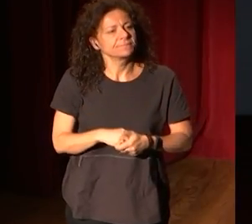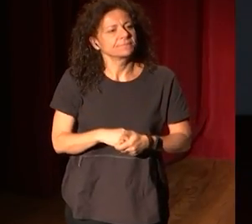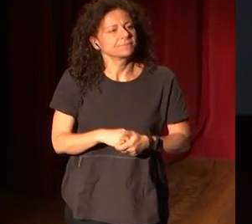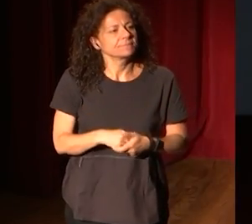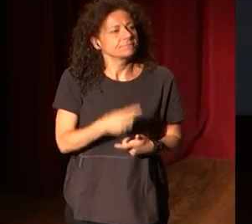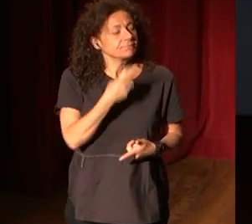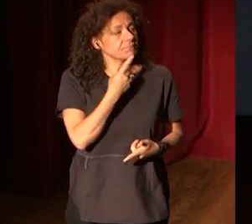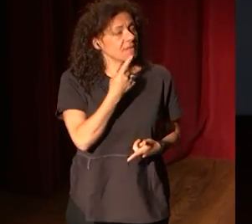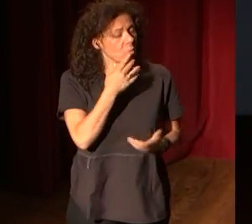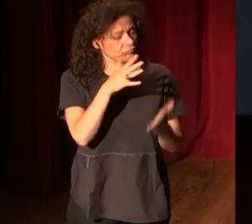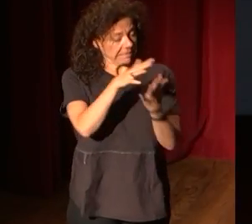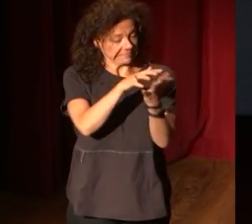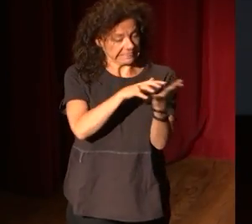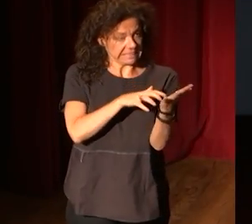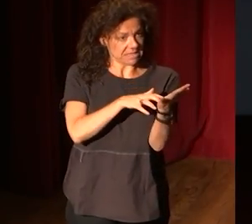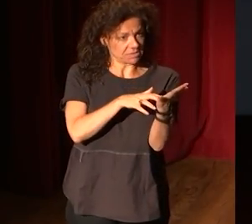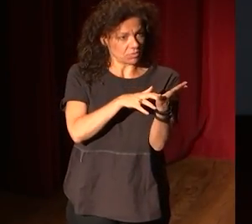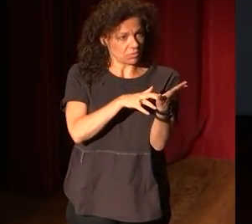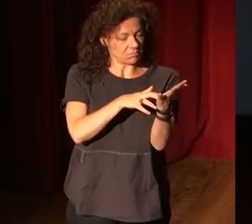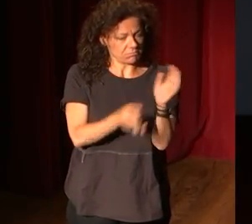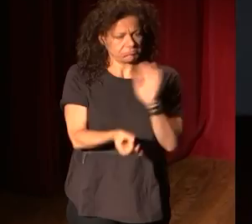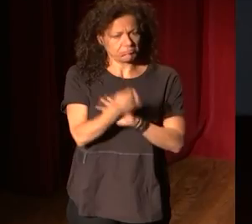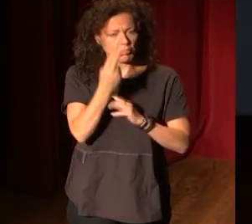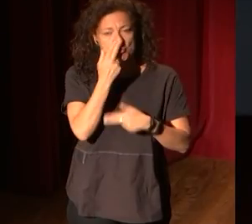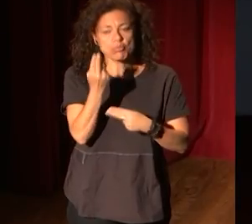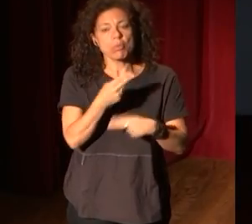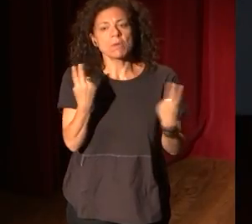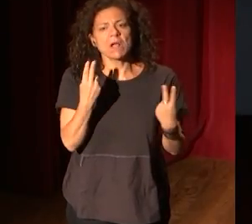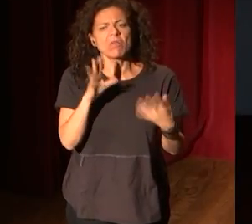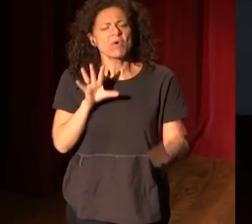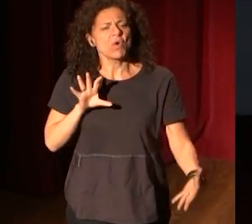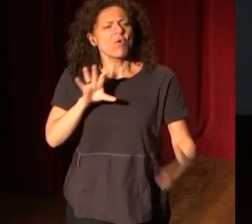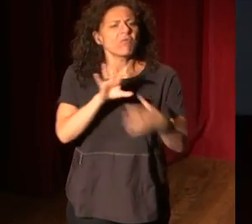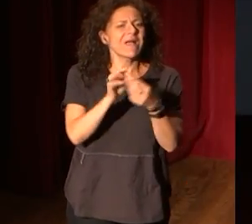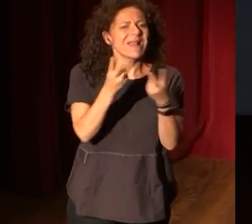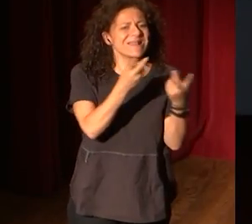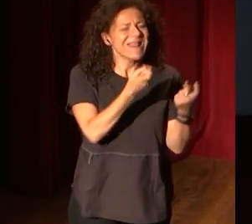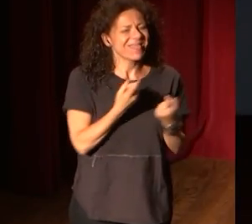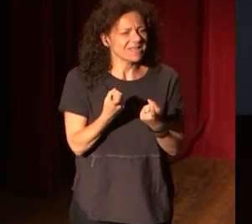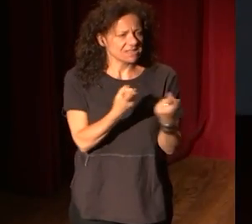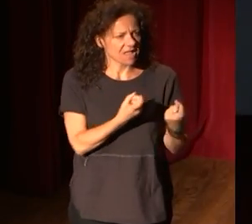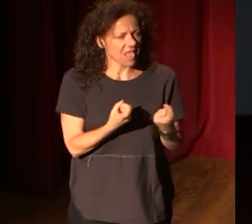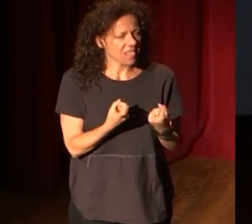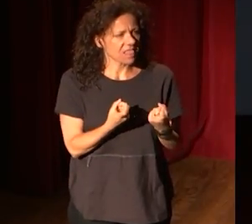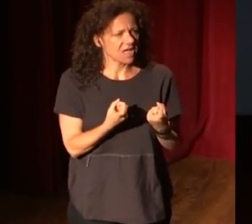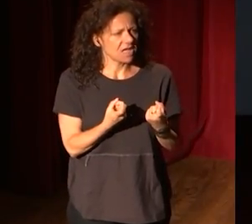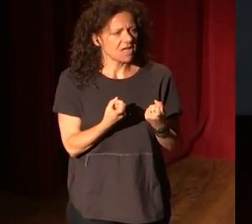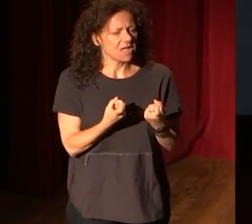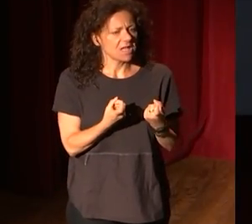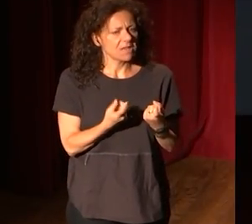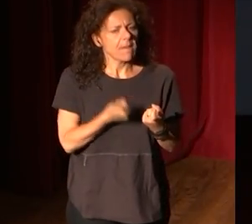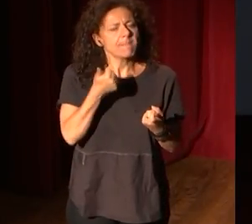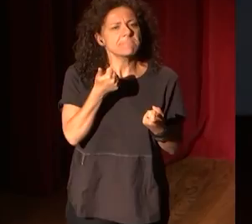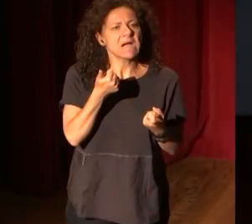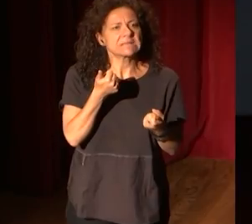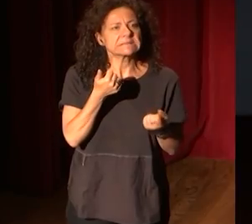que en un texto que publicó hablando sobre la necesidad de, tenía un poco de